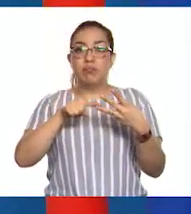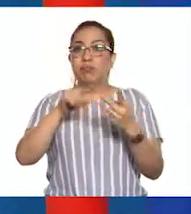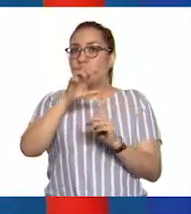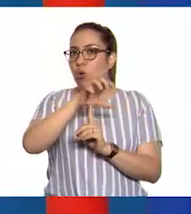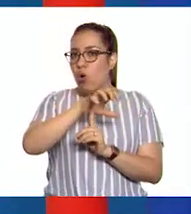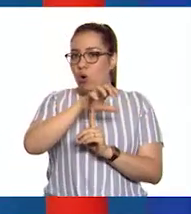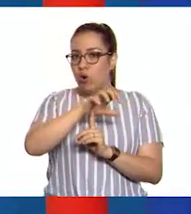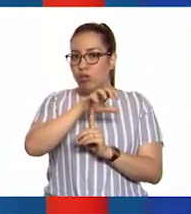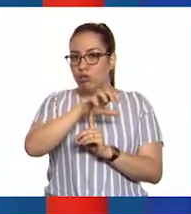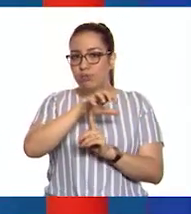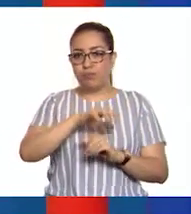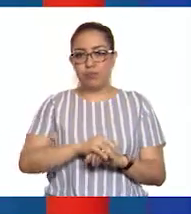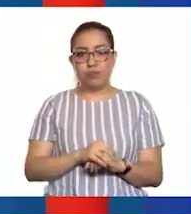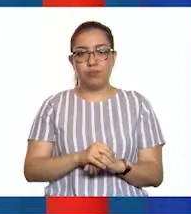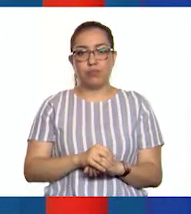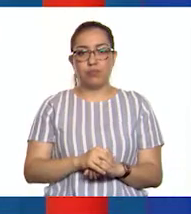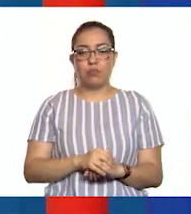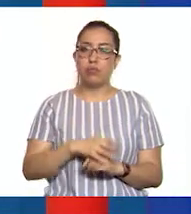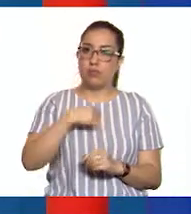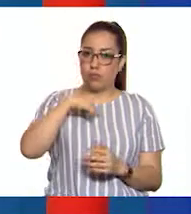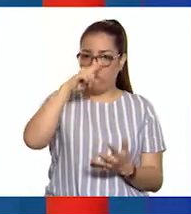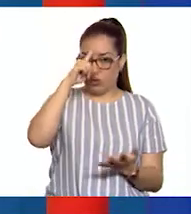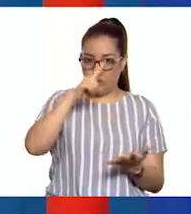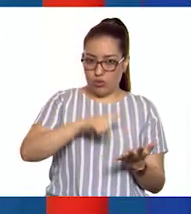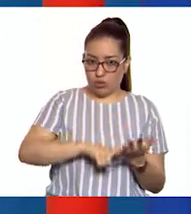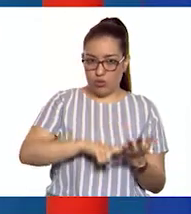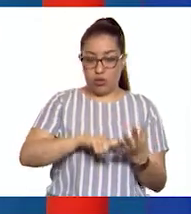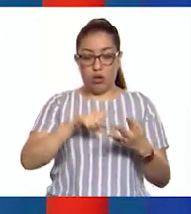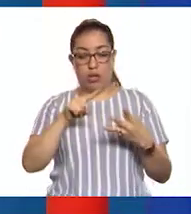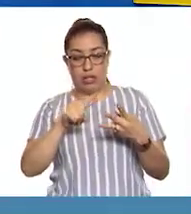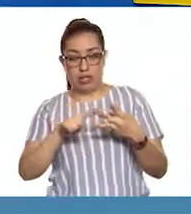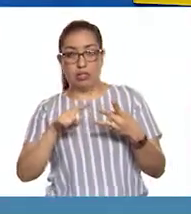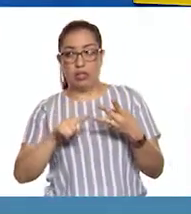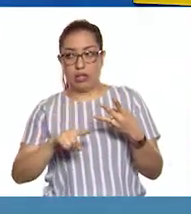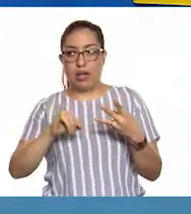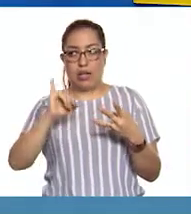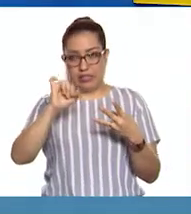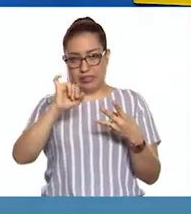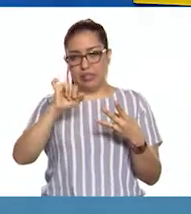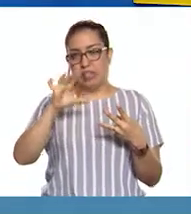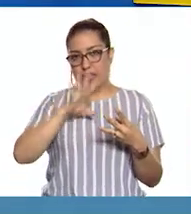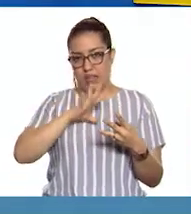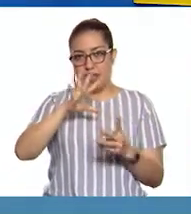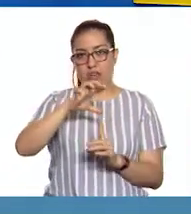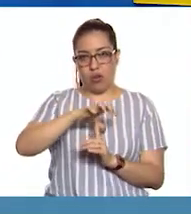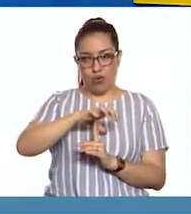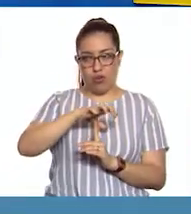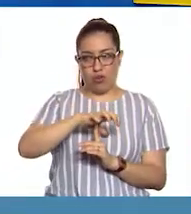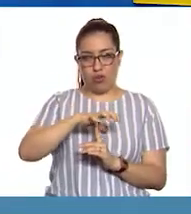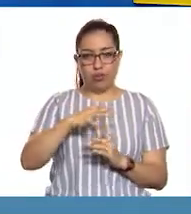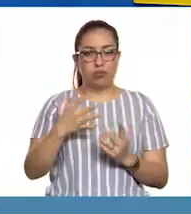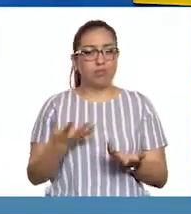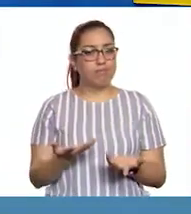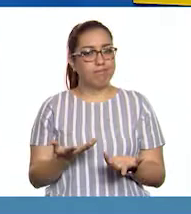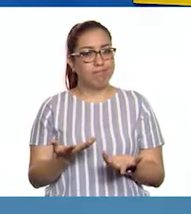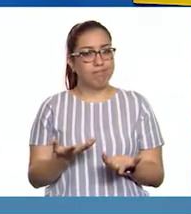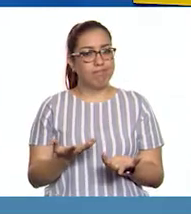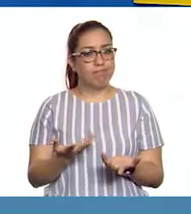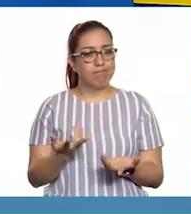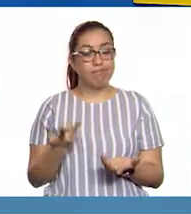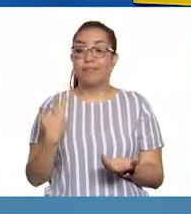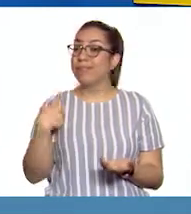Pues, me parece que en la segunda y en la tercera es donde hay hongos, maestro. Ah, sí. Sí. ¿Qué crees?